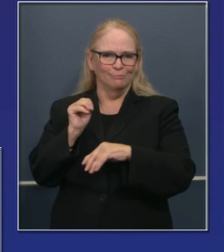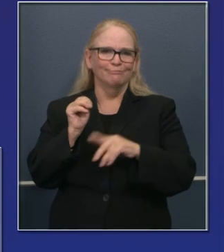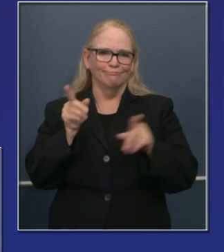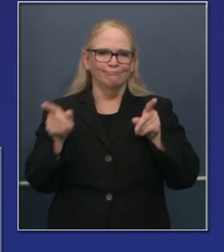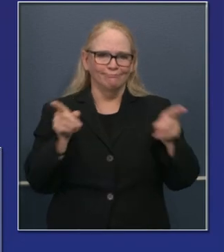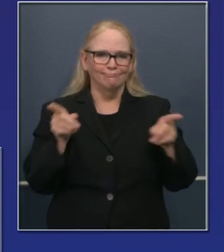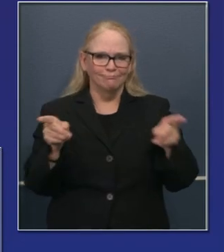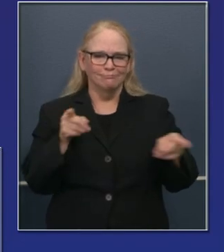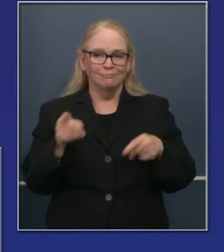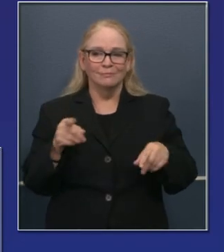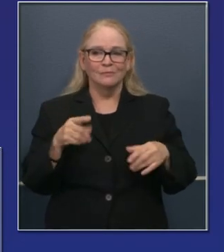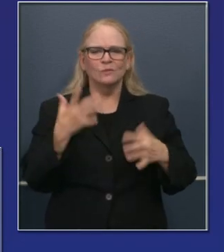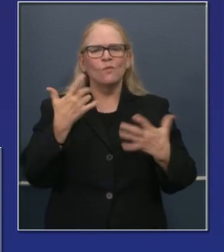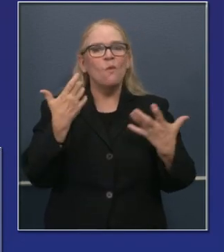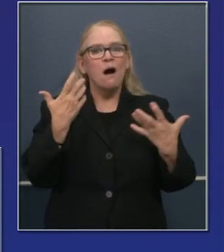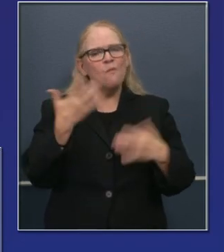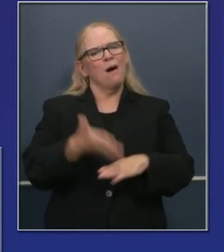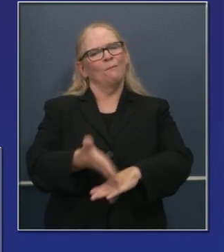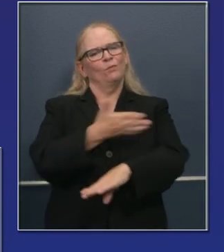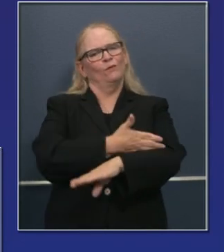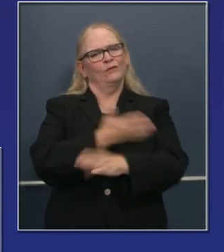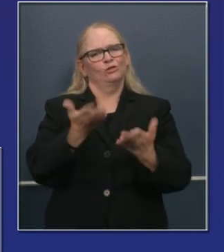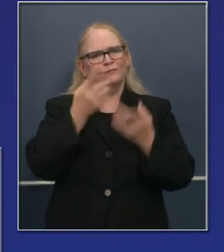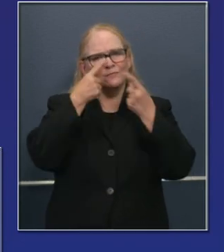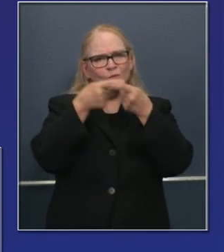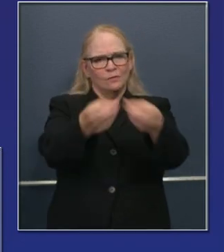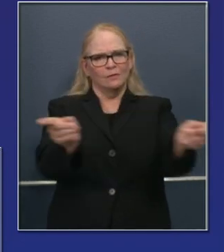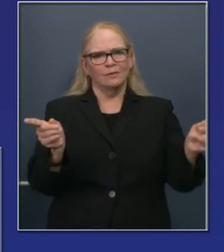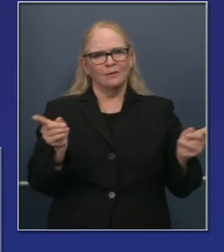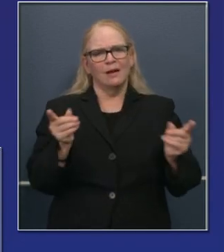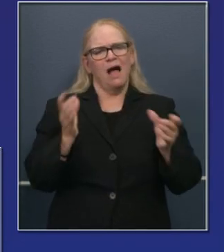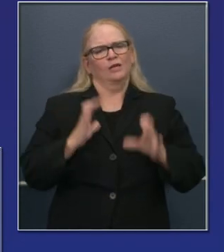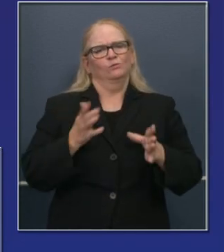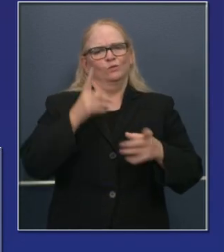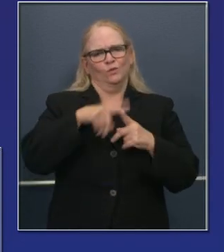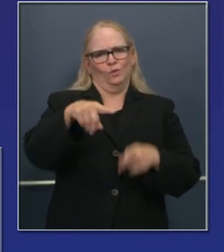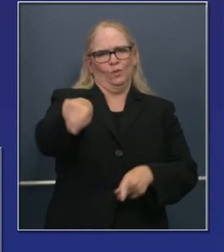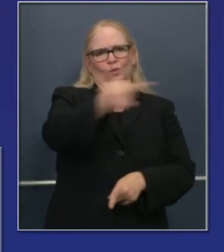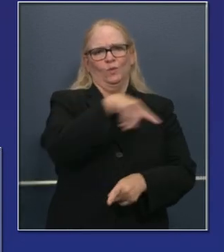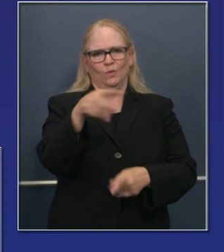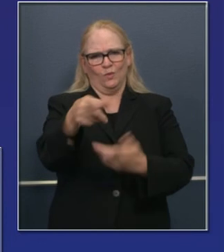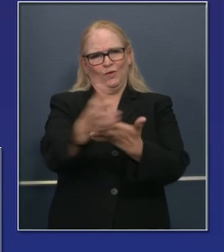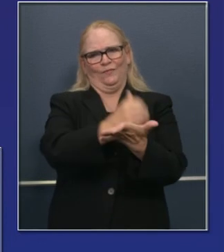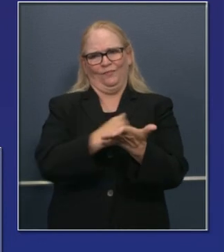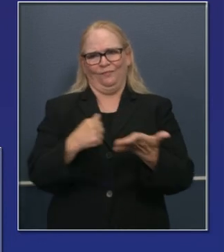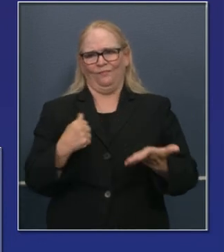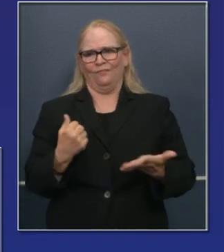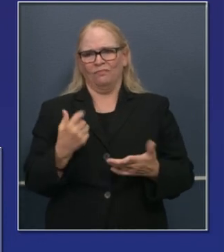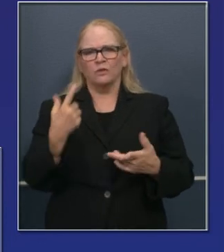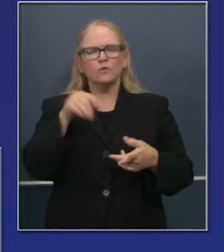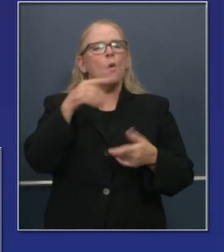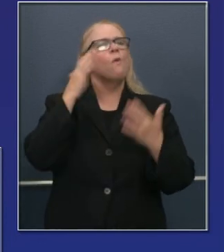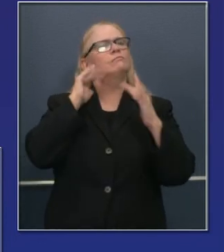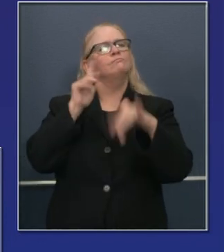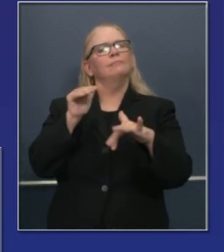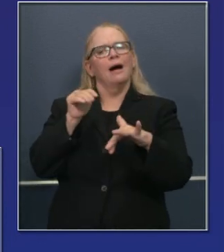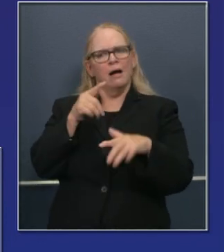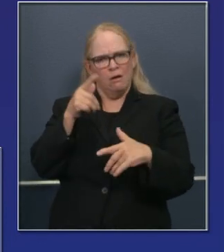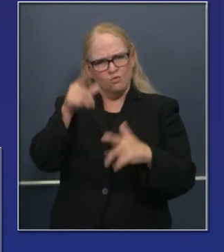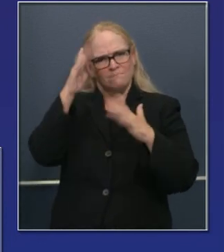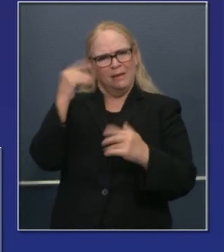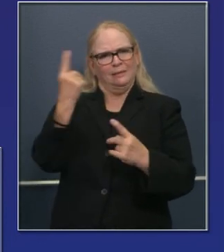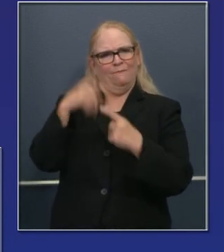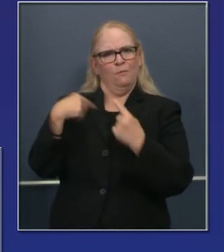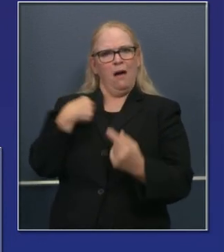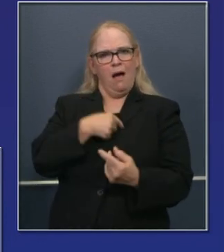de computadora, para mejorar nuestro desempeño y servicio al cliente, o sea, nuestros ciudadanos, para lo que